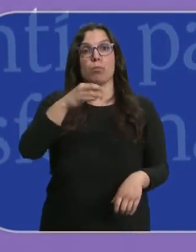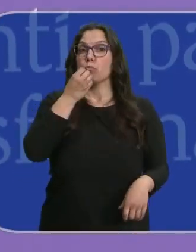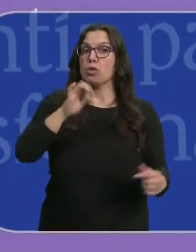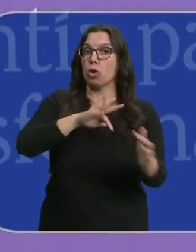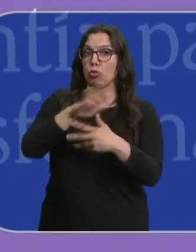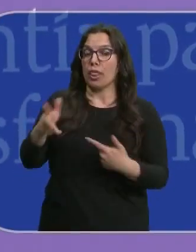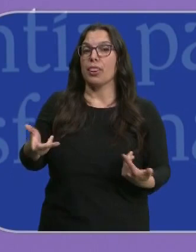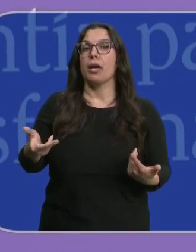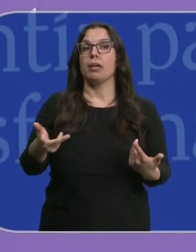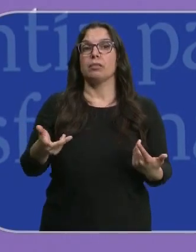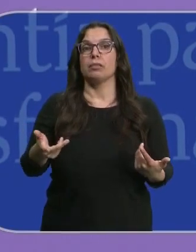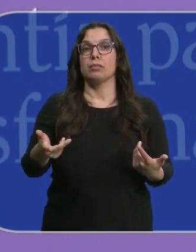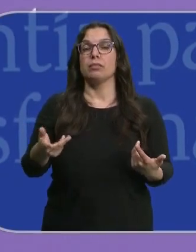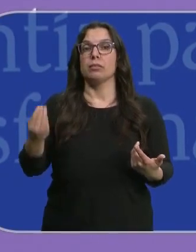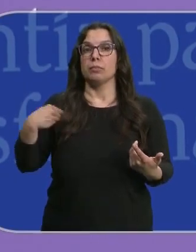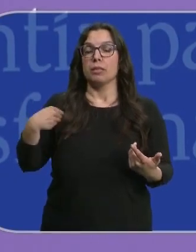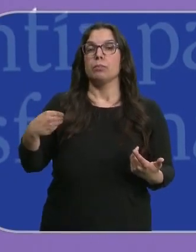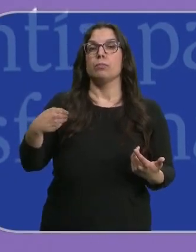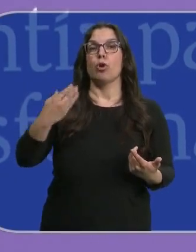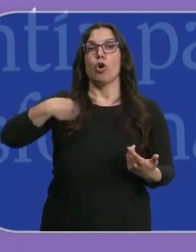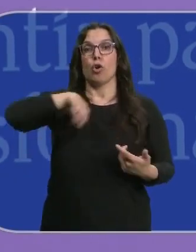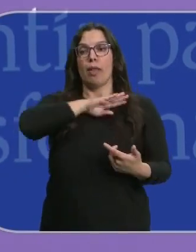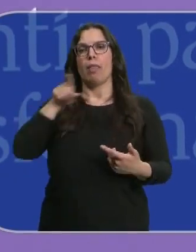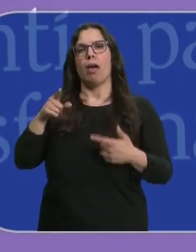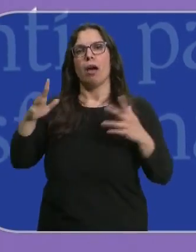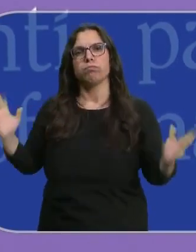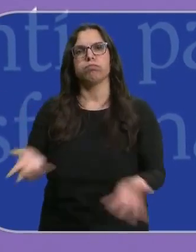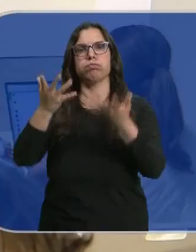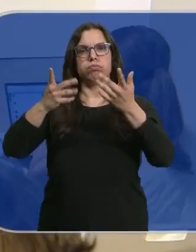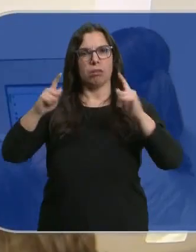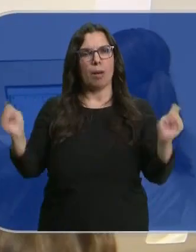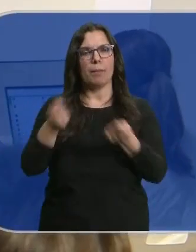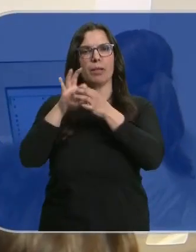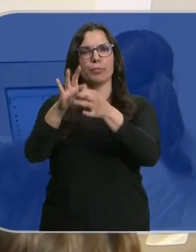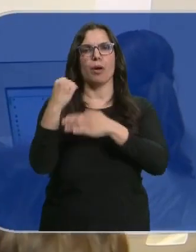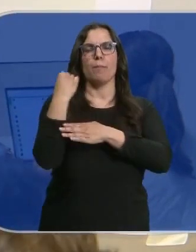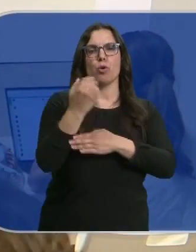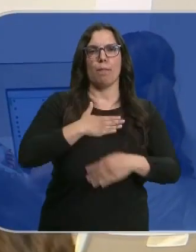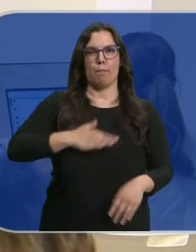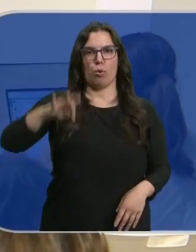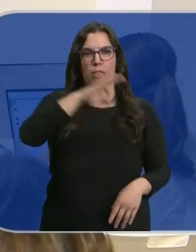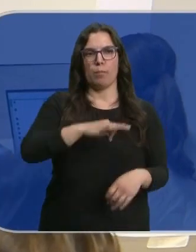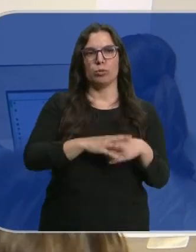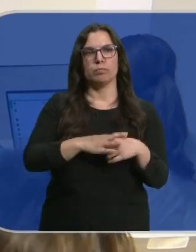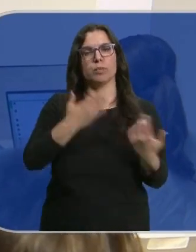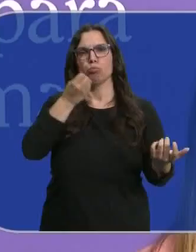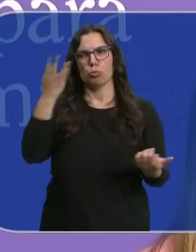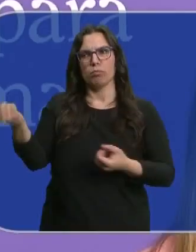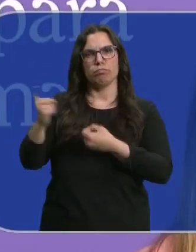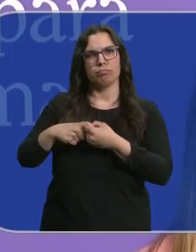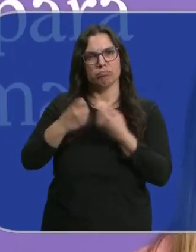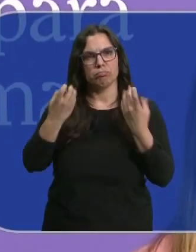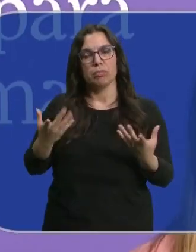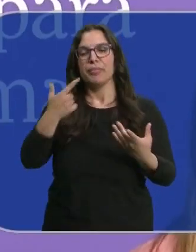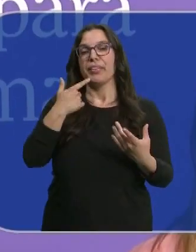Es una buena noticia que Yolanda vaya a hacer campaña por los candidatos de Unidas Podemos. Saludan esa participación y enfatizan que la